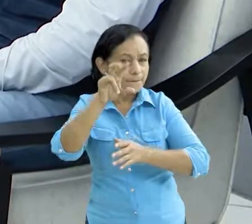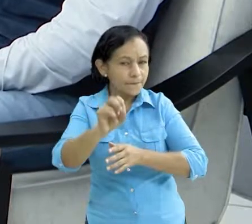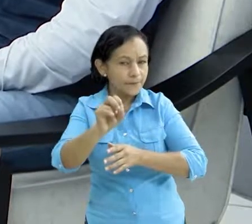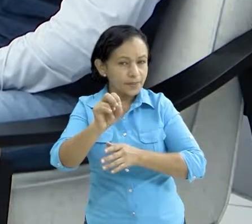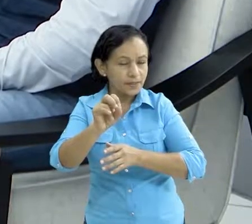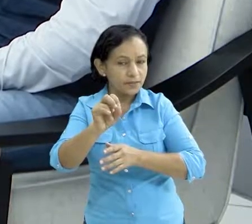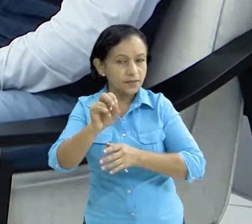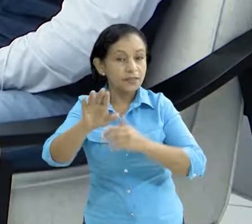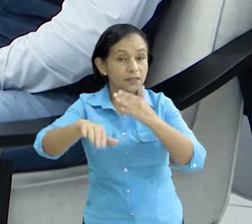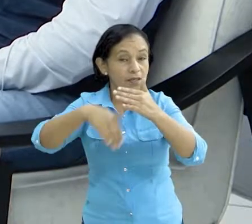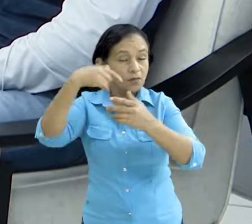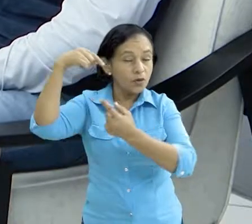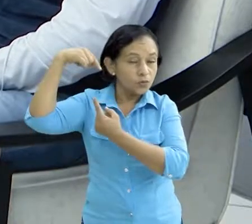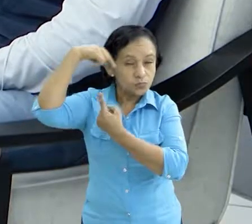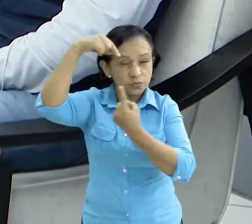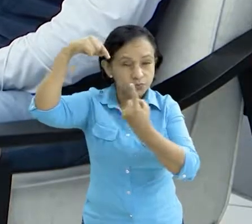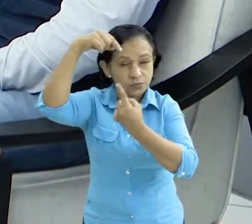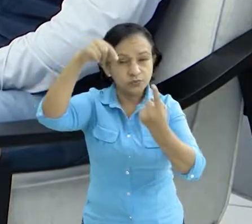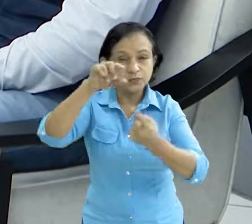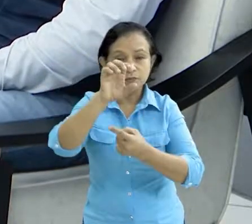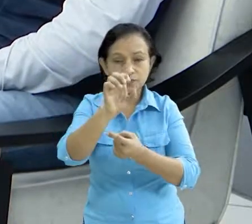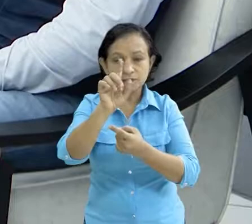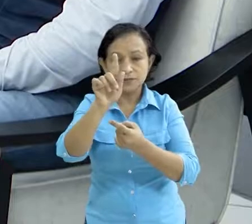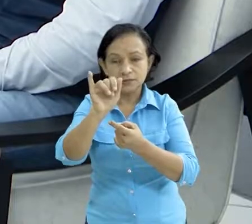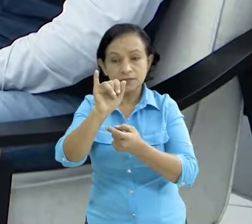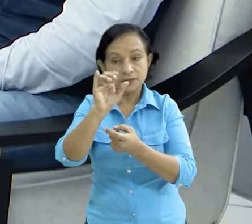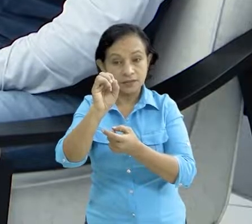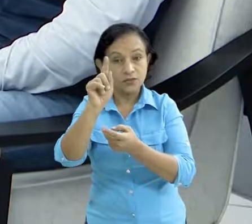poshuracán Eta y Yota,